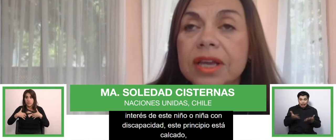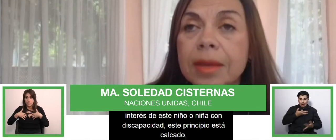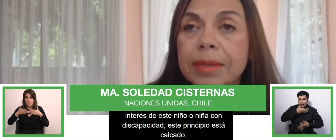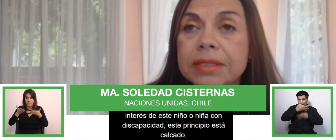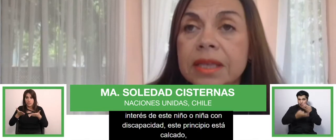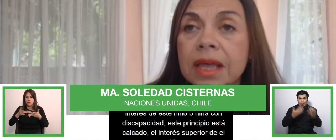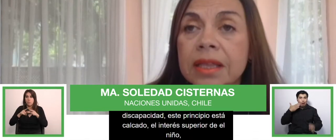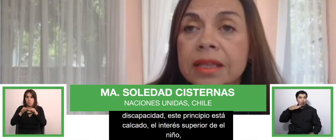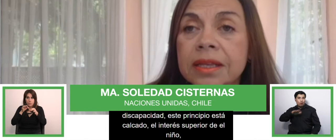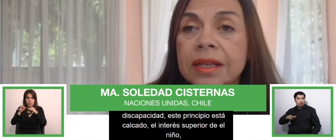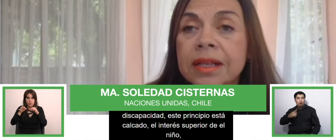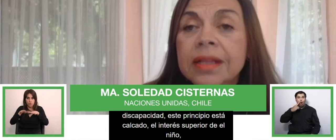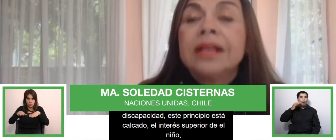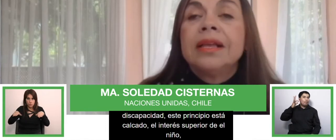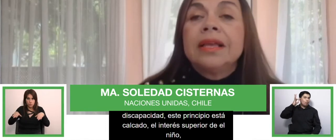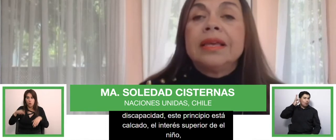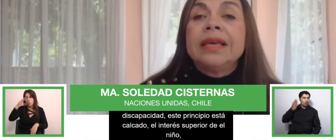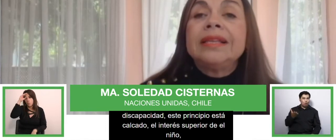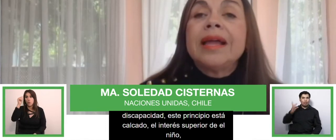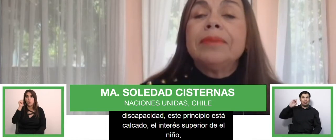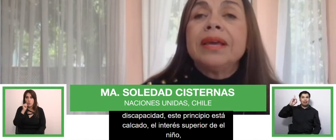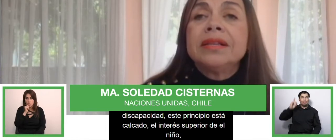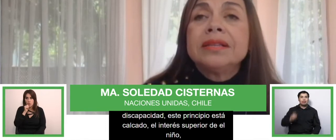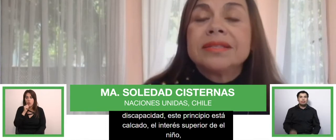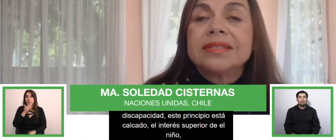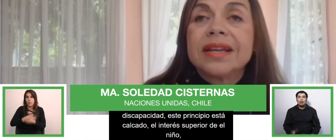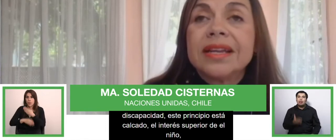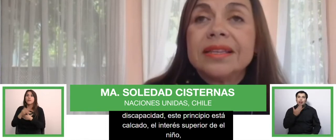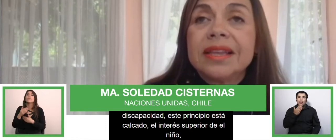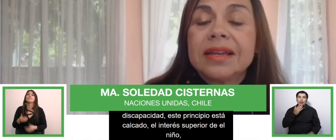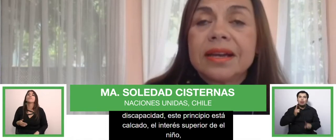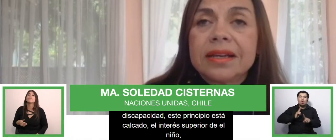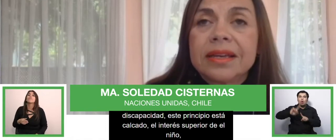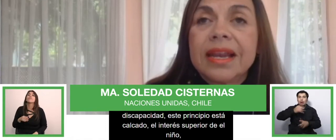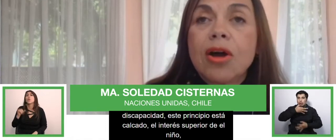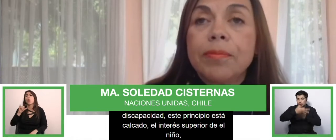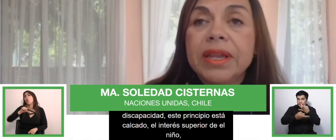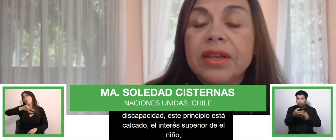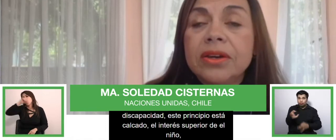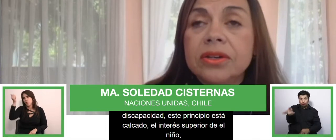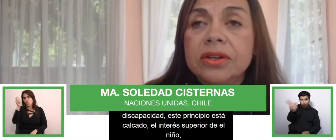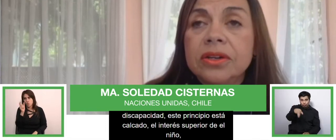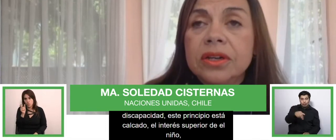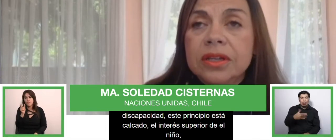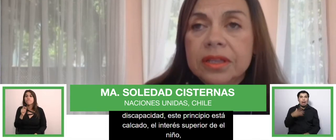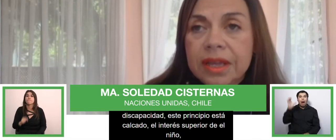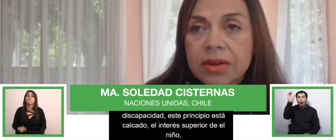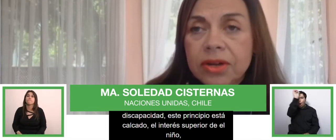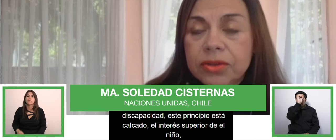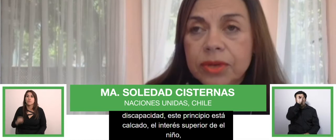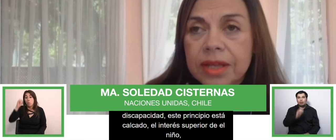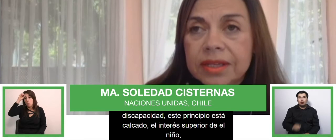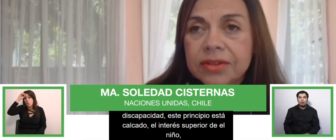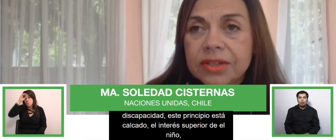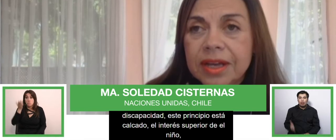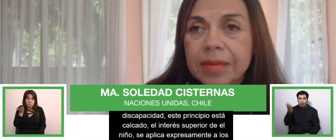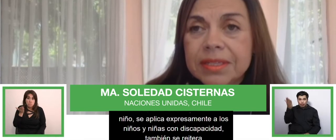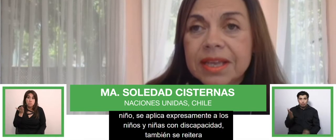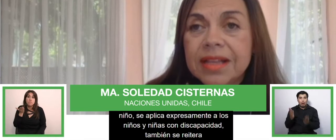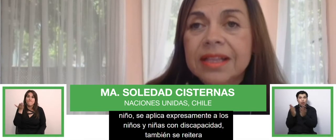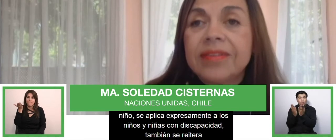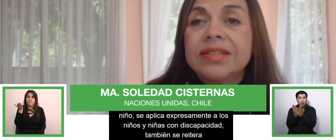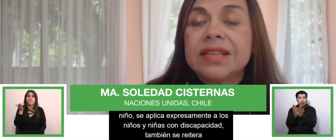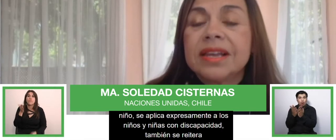niñas con discapacidad. Y también se reitera que la opinión de los estudiantes con